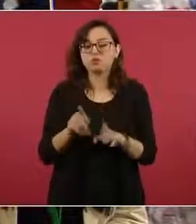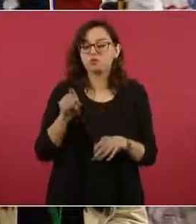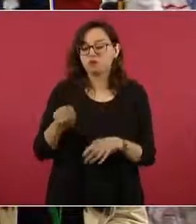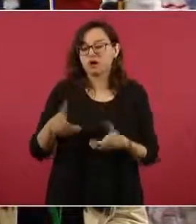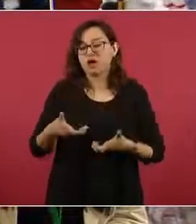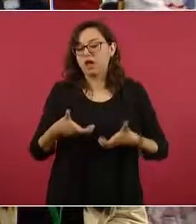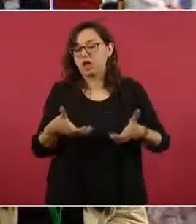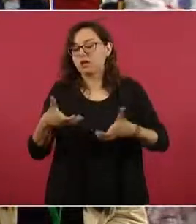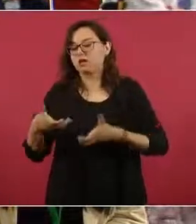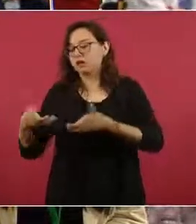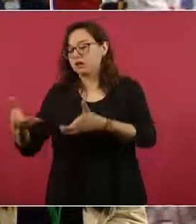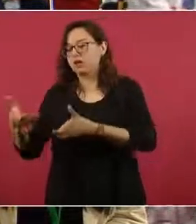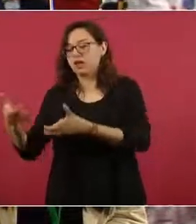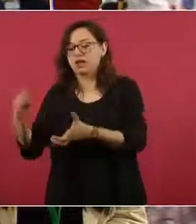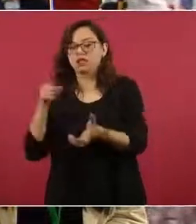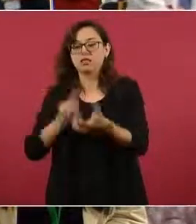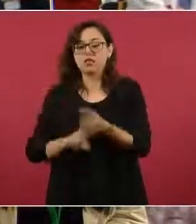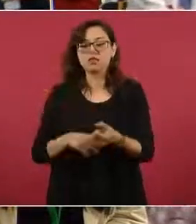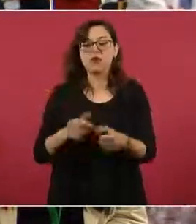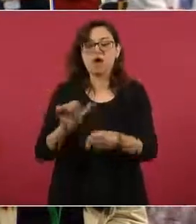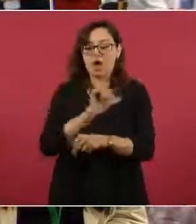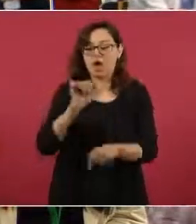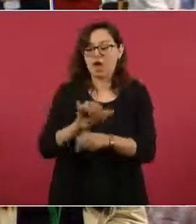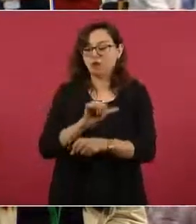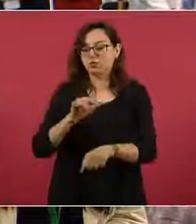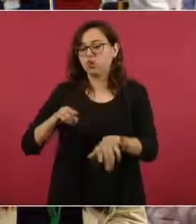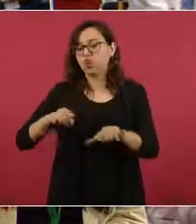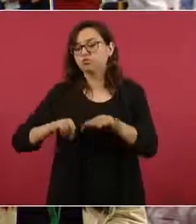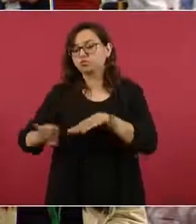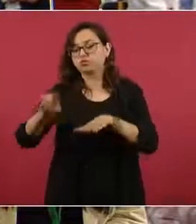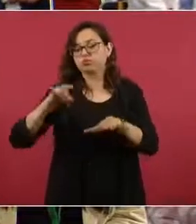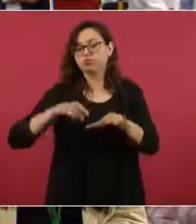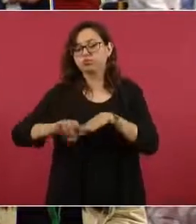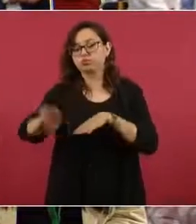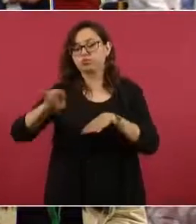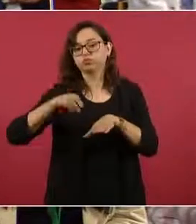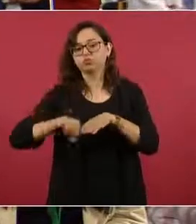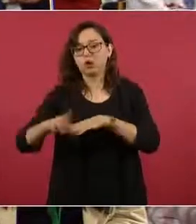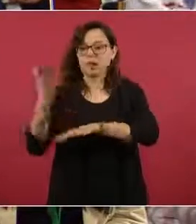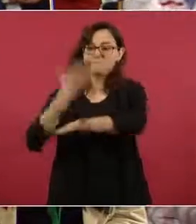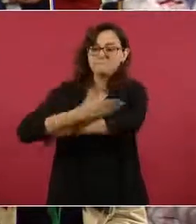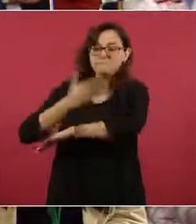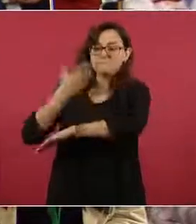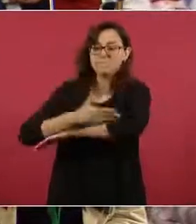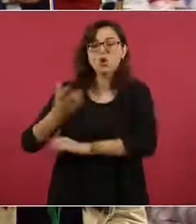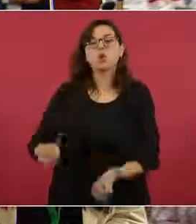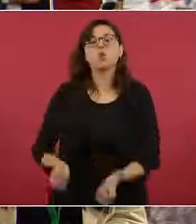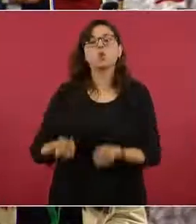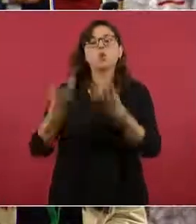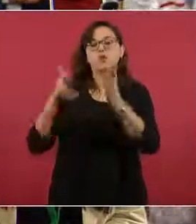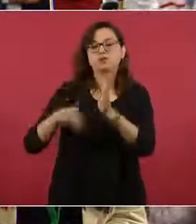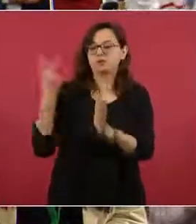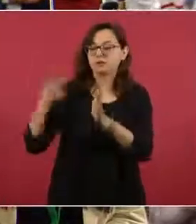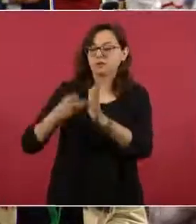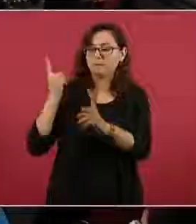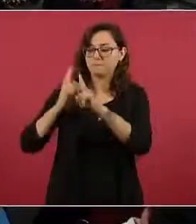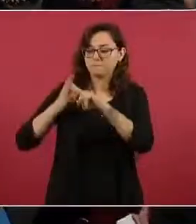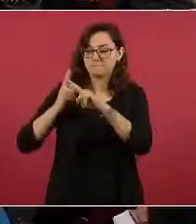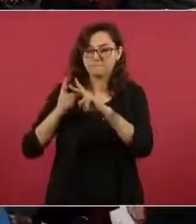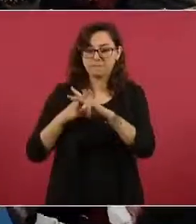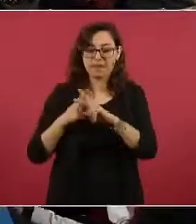cada caseta para ver si coincide el número de vehículos que cruza por una caseta con lo que reporta cada, obviamente cada empleado.